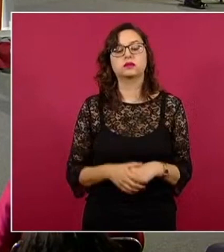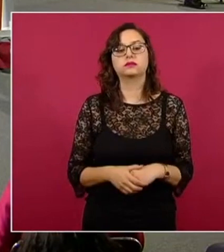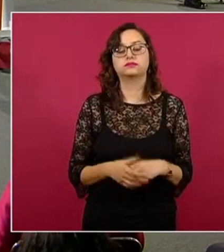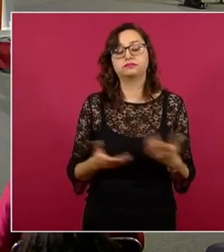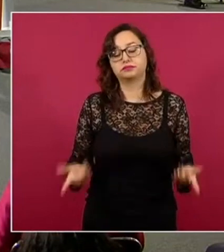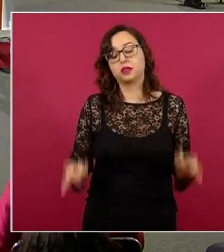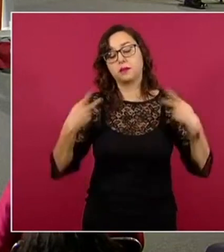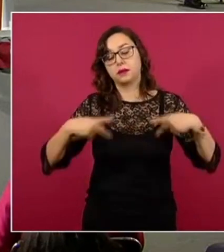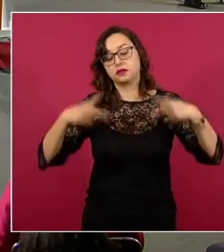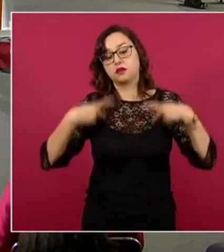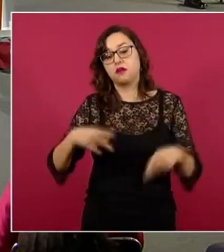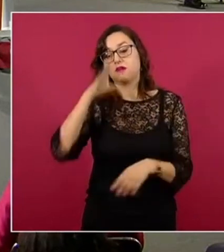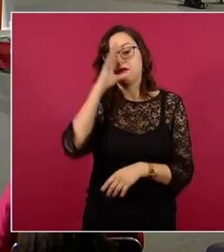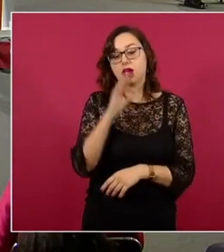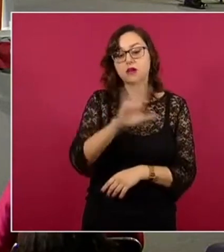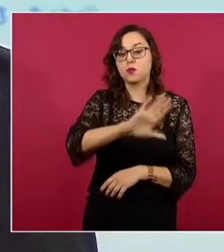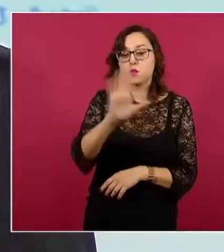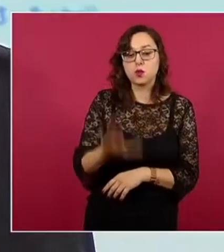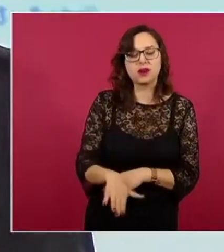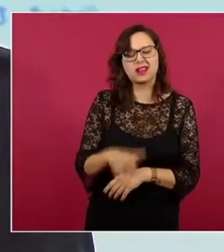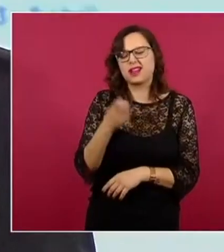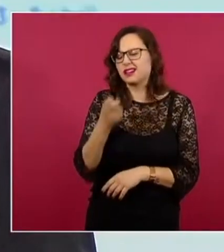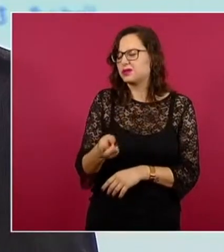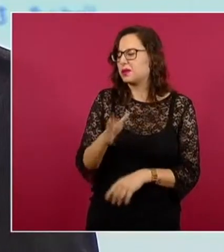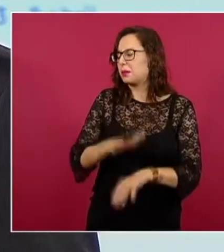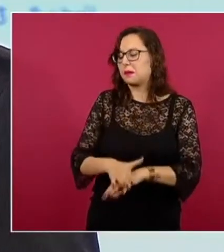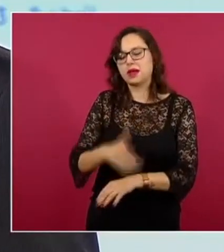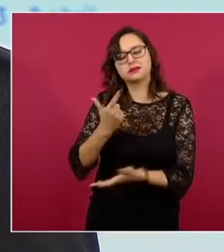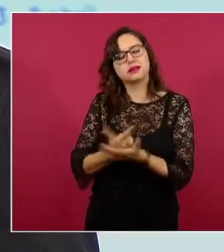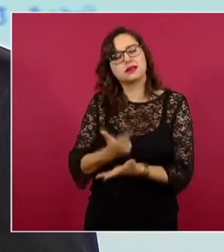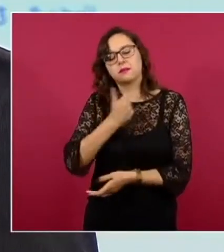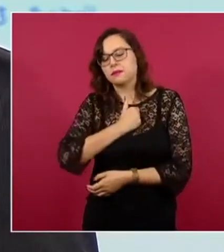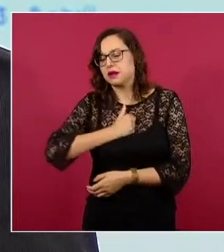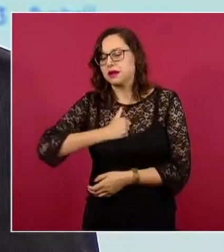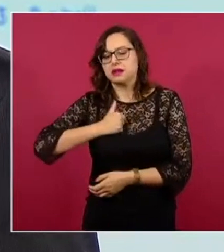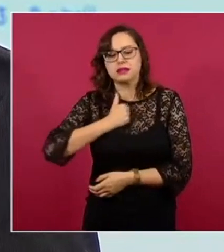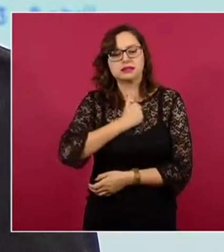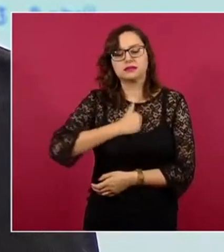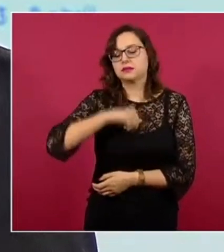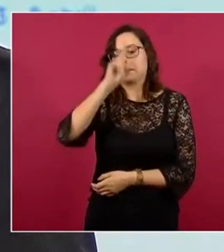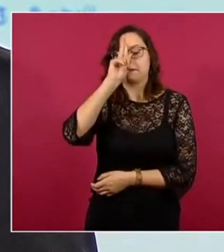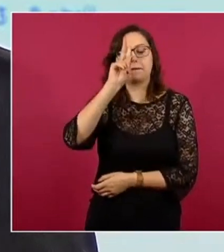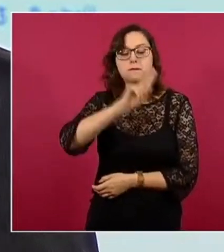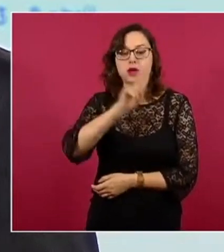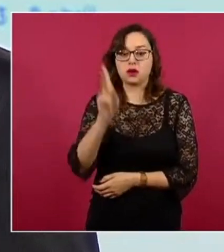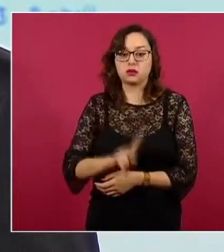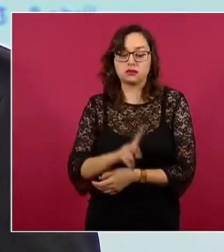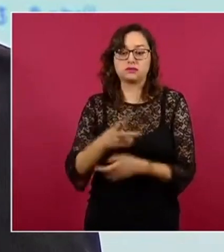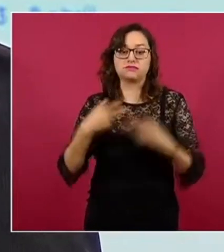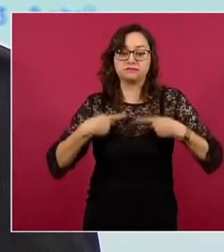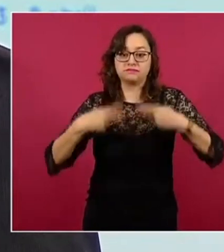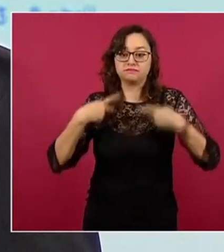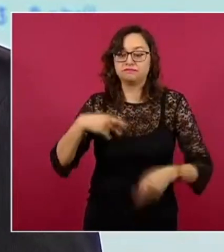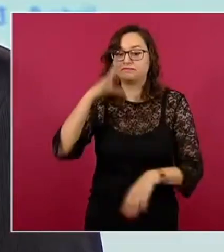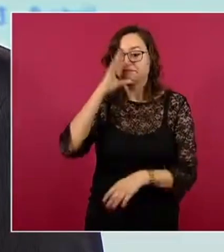mortalidad, la situación más delicada, más lamentable de cualquier enfermedad es la pérdida de la vida.